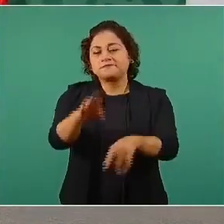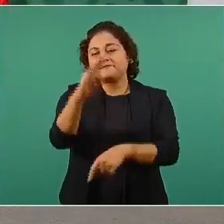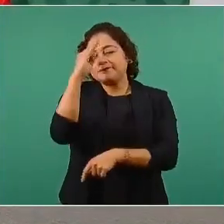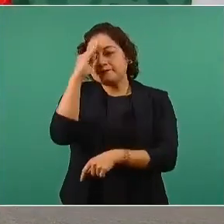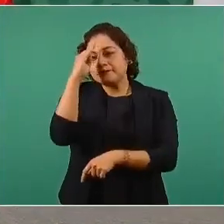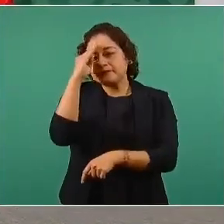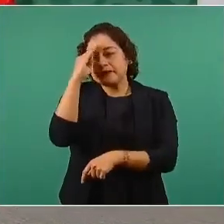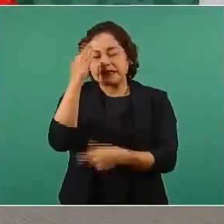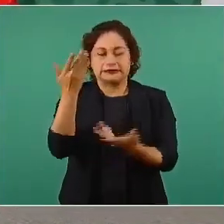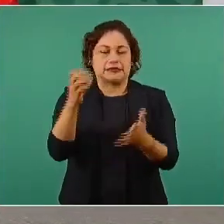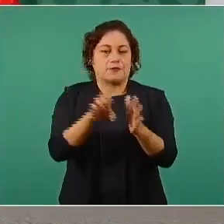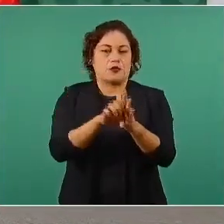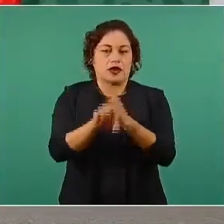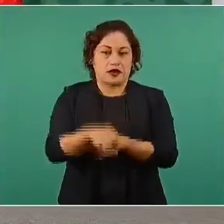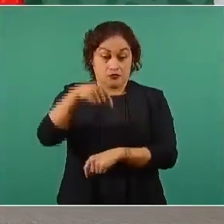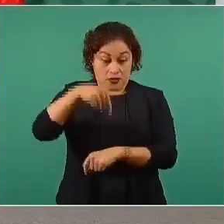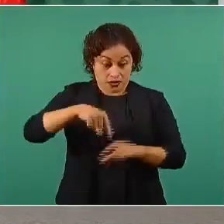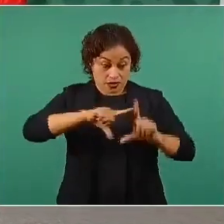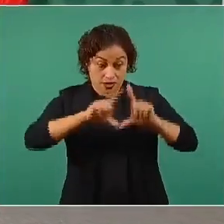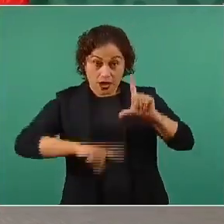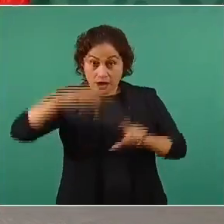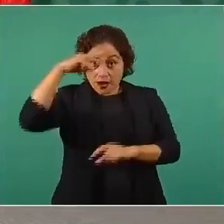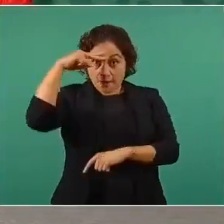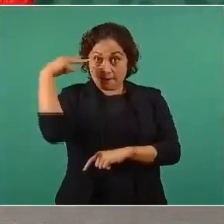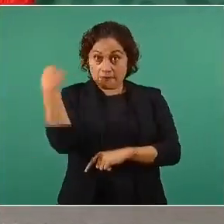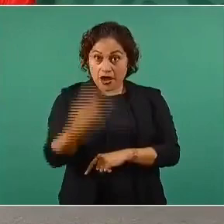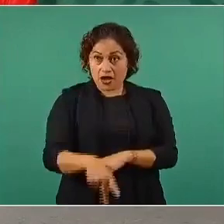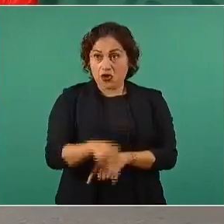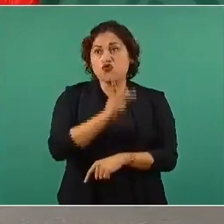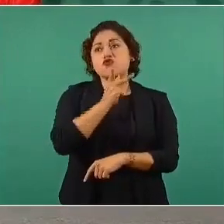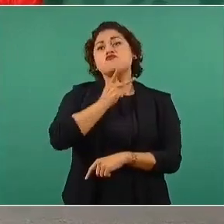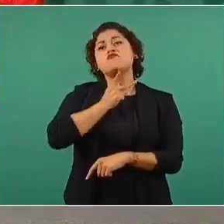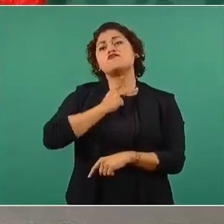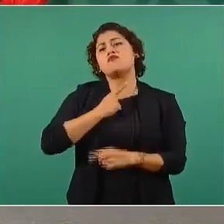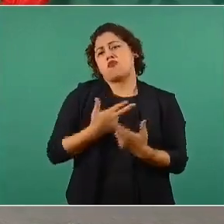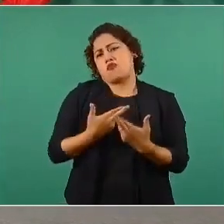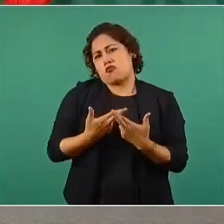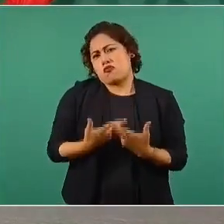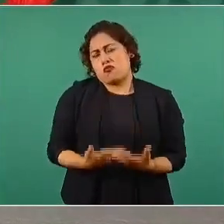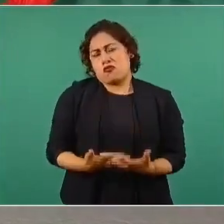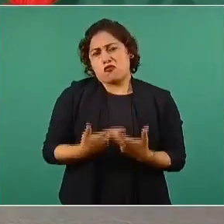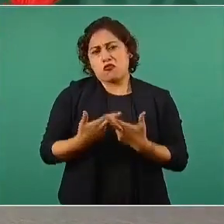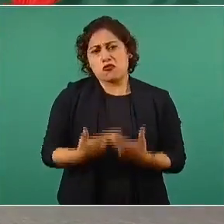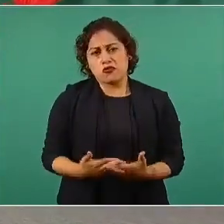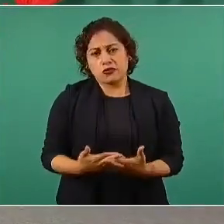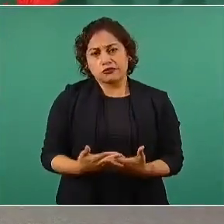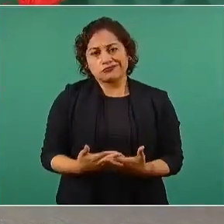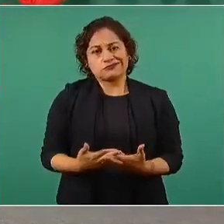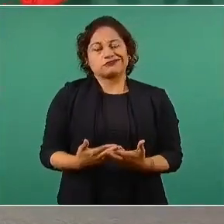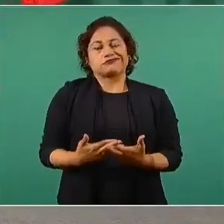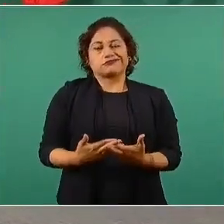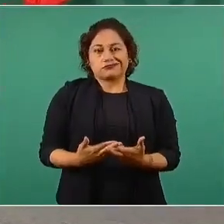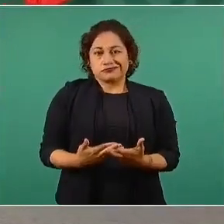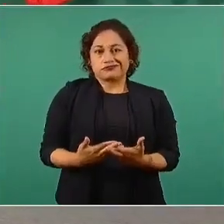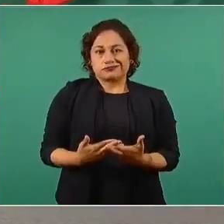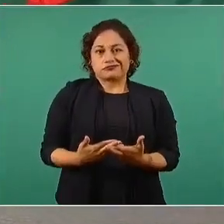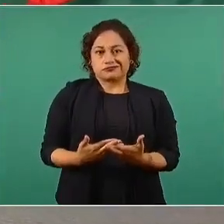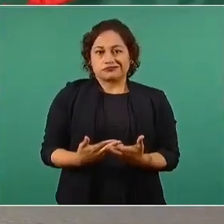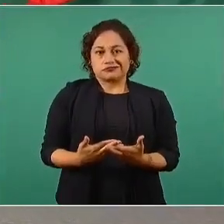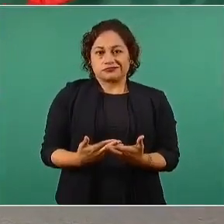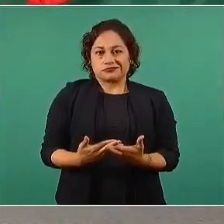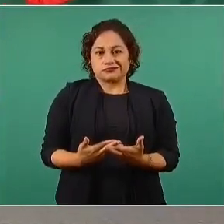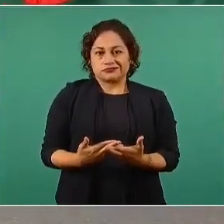un país petrolero somos el país que más importa